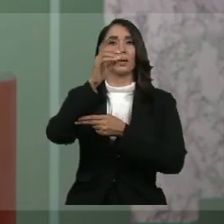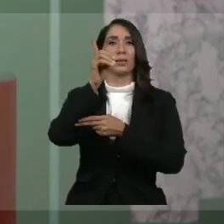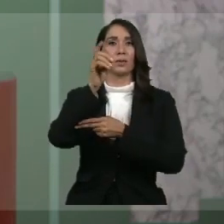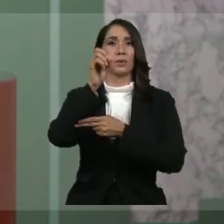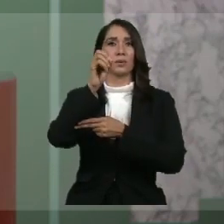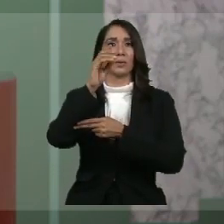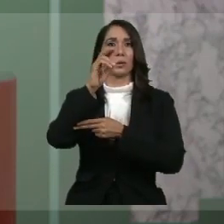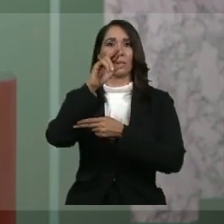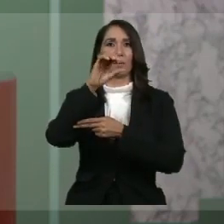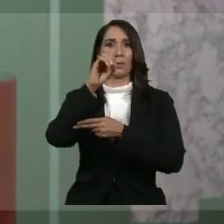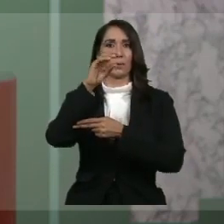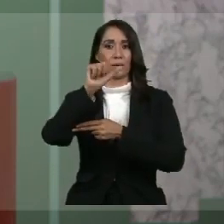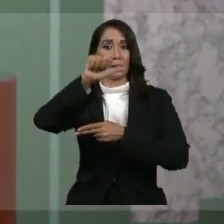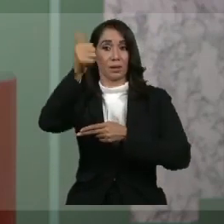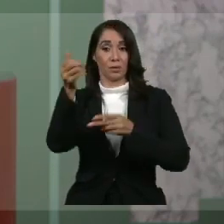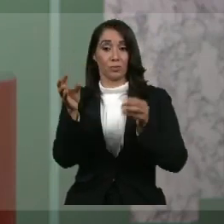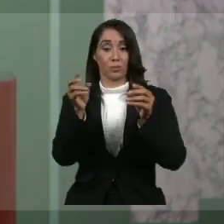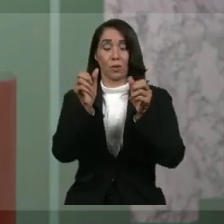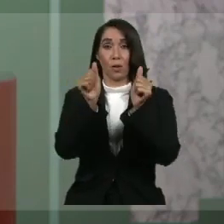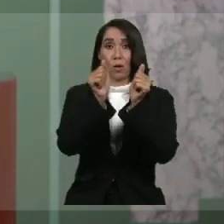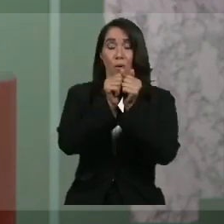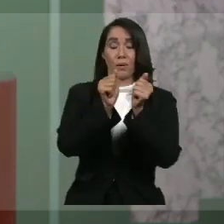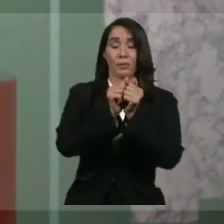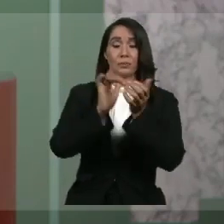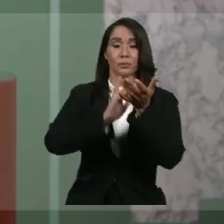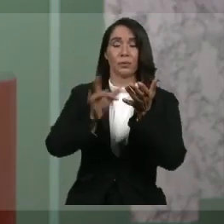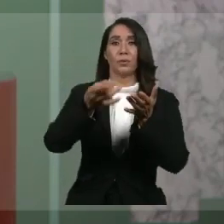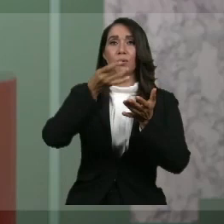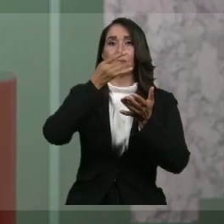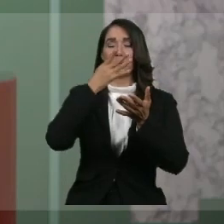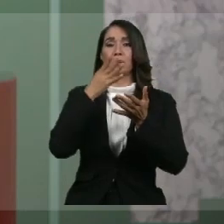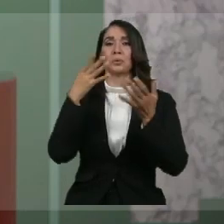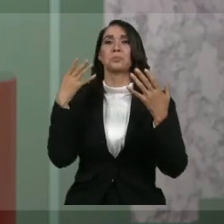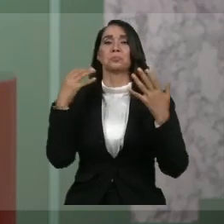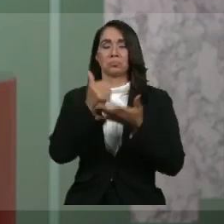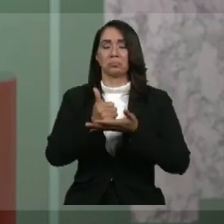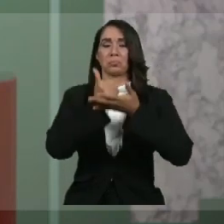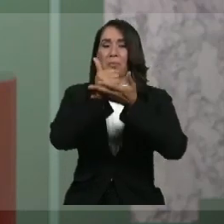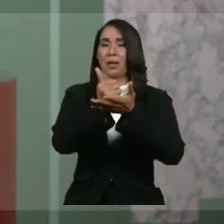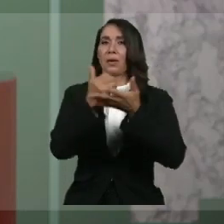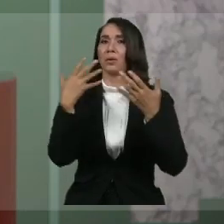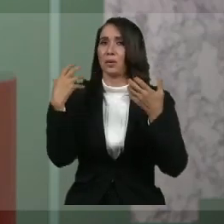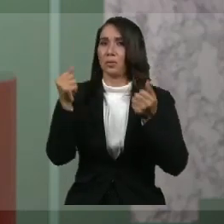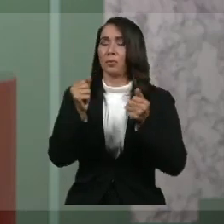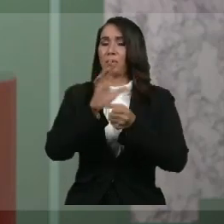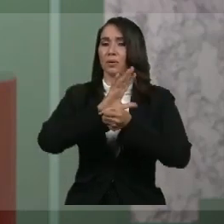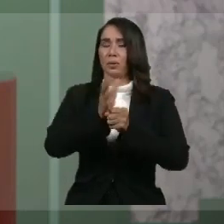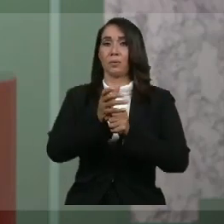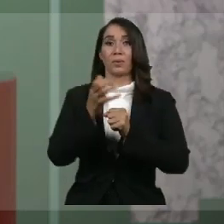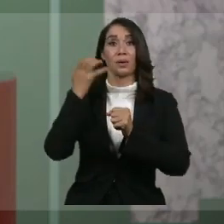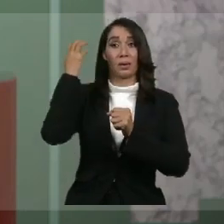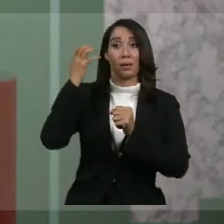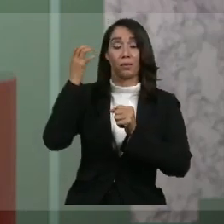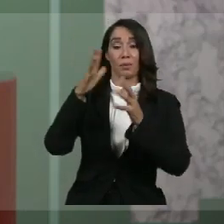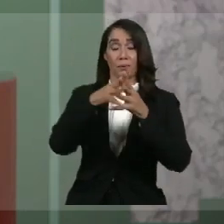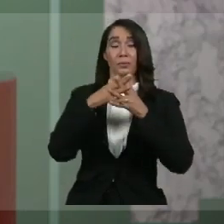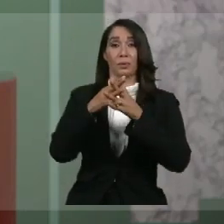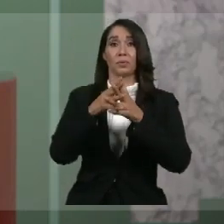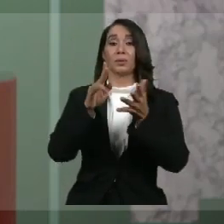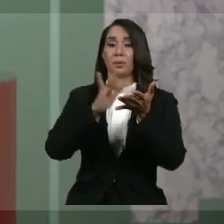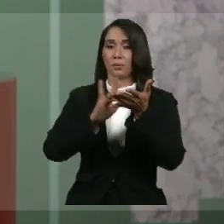que está dando resultados esperanzadores en muchos países del mundo, especialmente de Europa y los Estados Unidos.